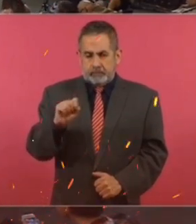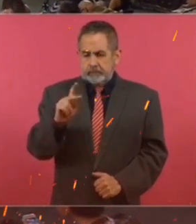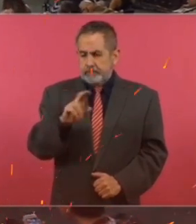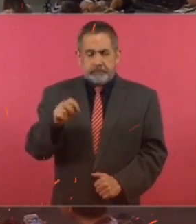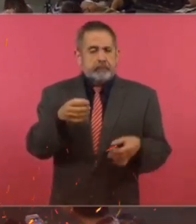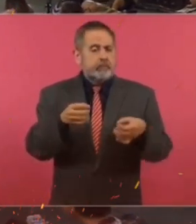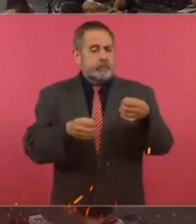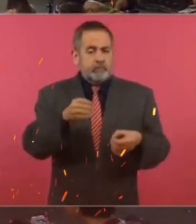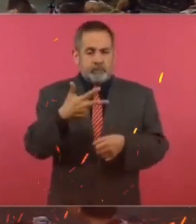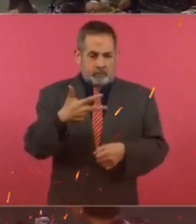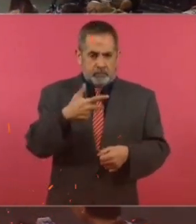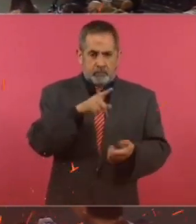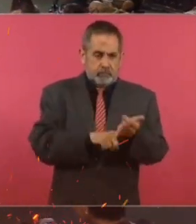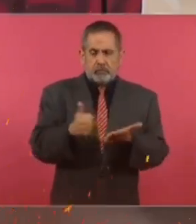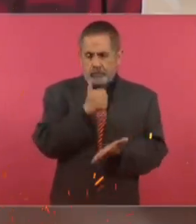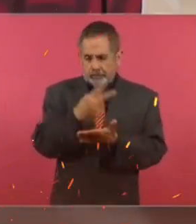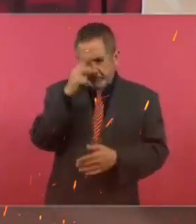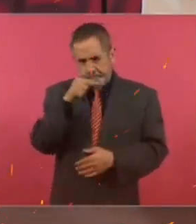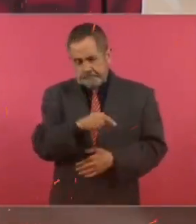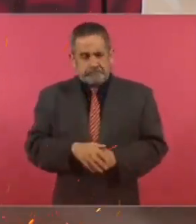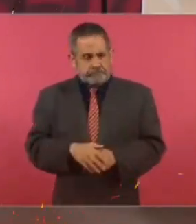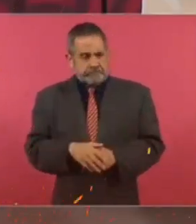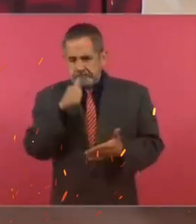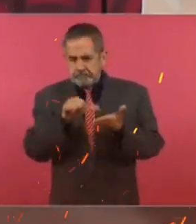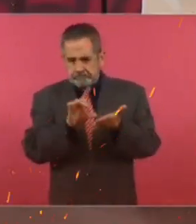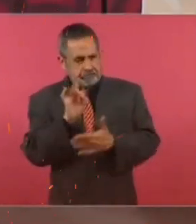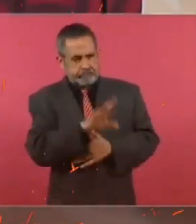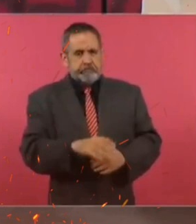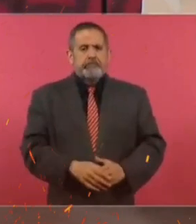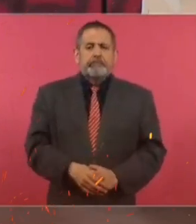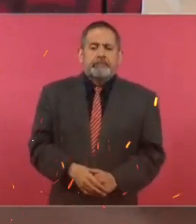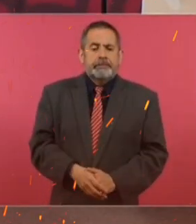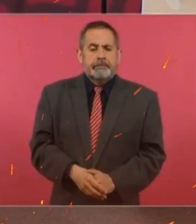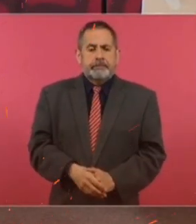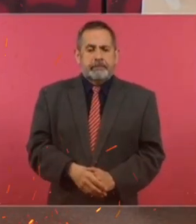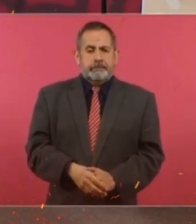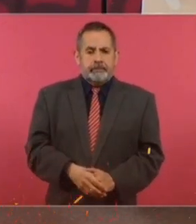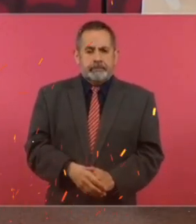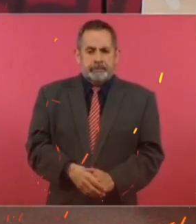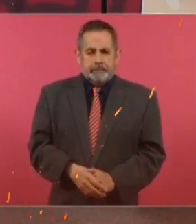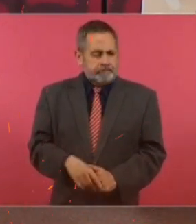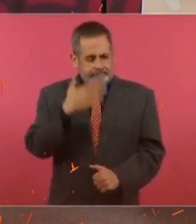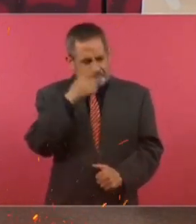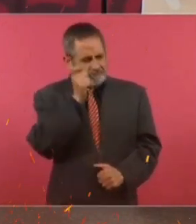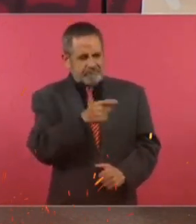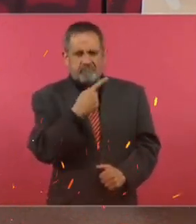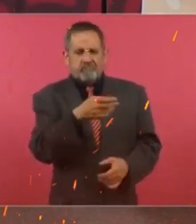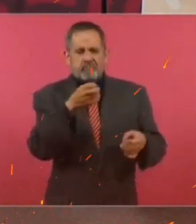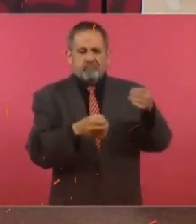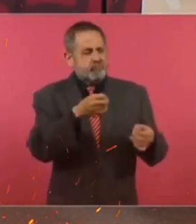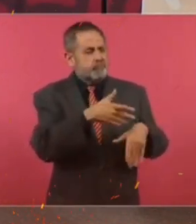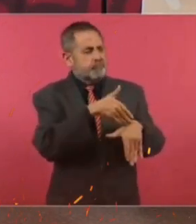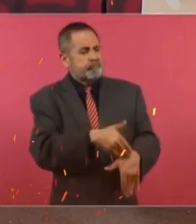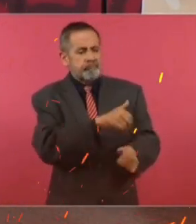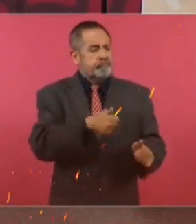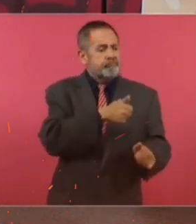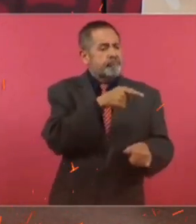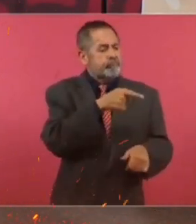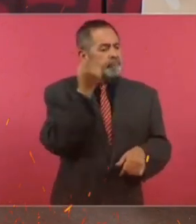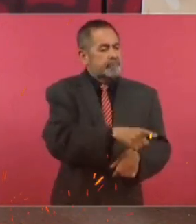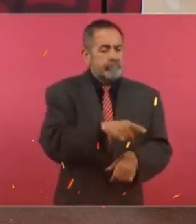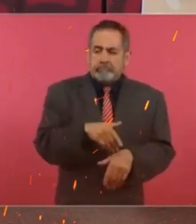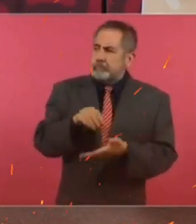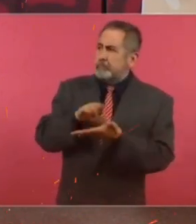juez octavo de distrito en materia administrativa en la Ciudad de México. Presente. No tengo duda que usted actúa como juez de consigna. Me refiero a su resolución